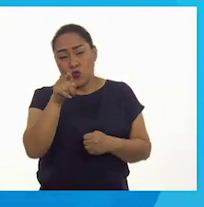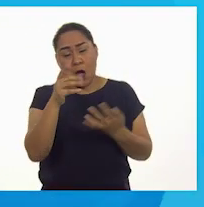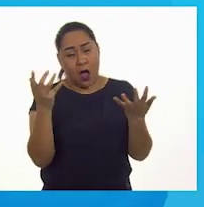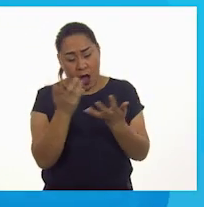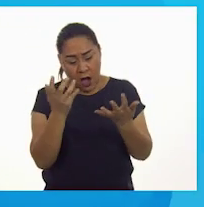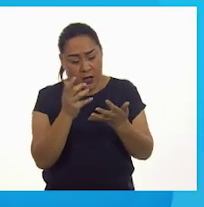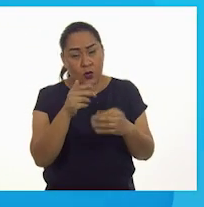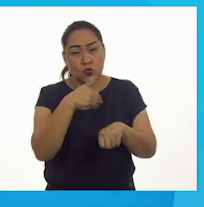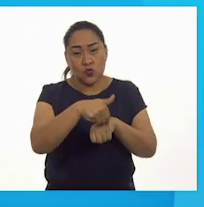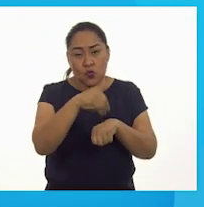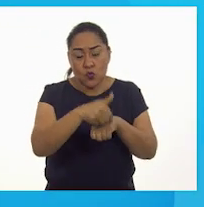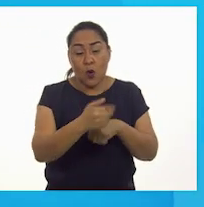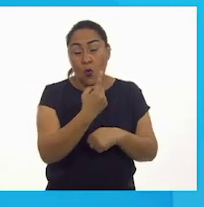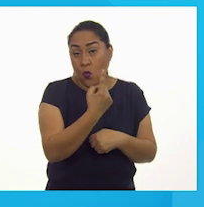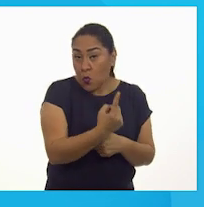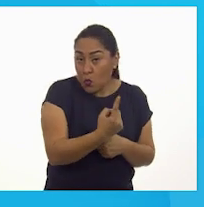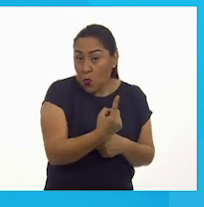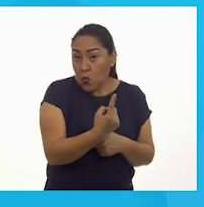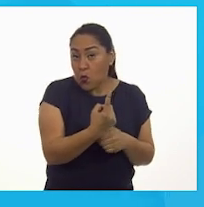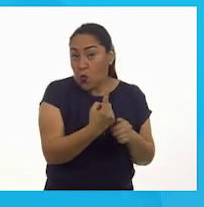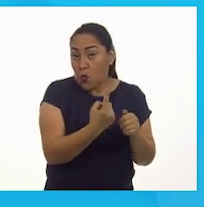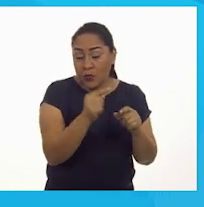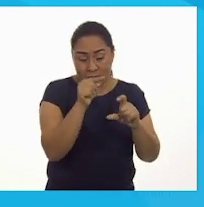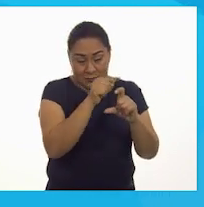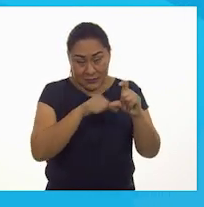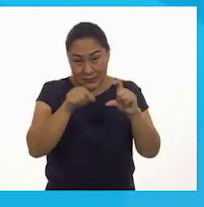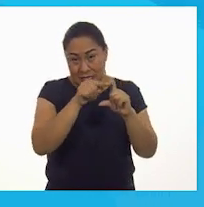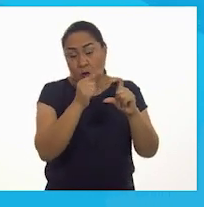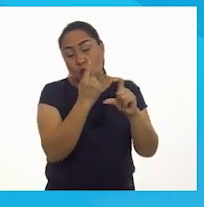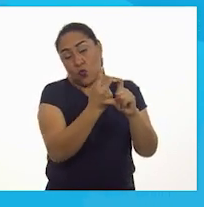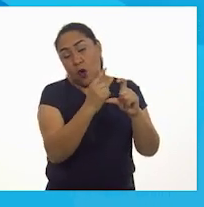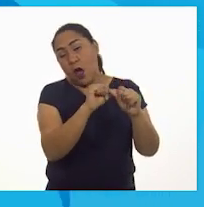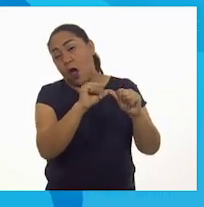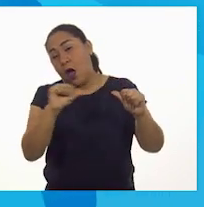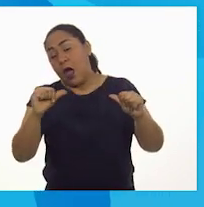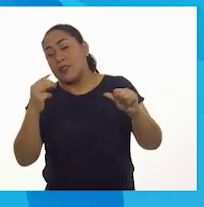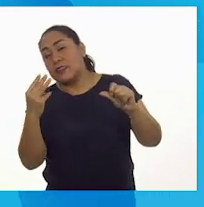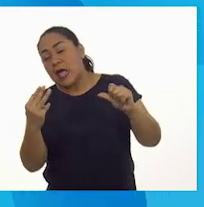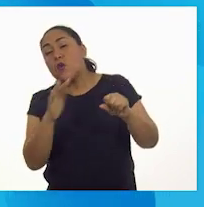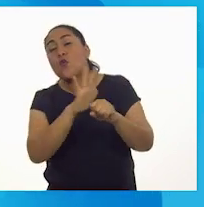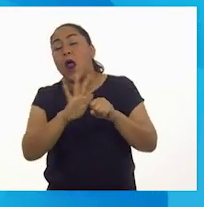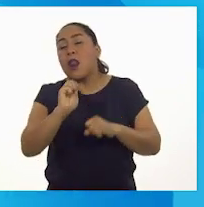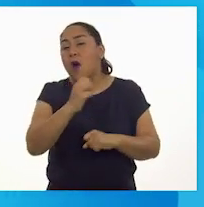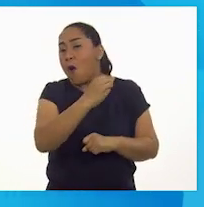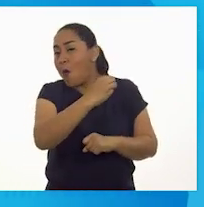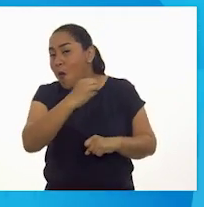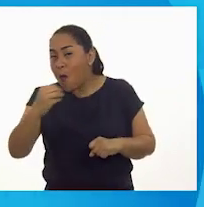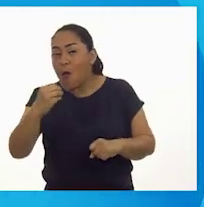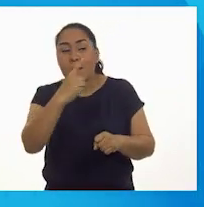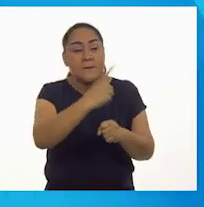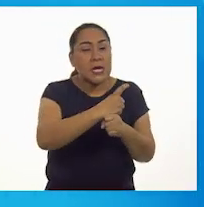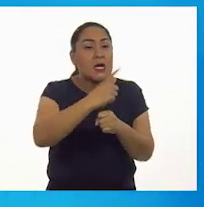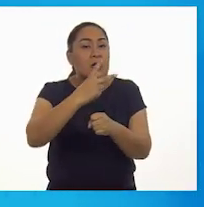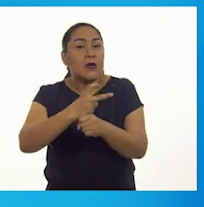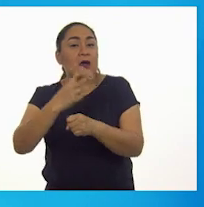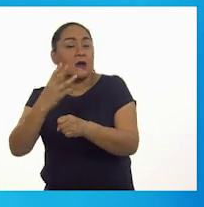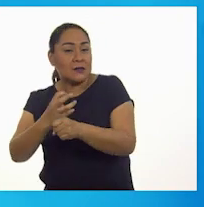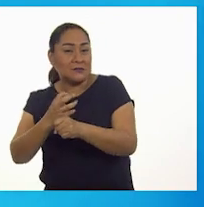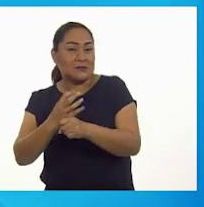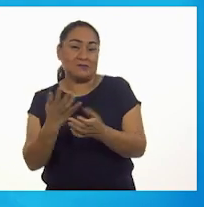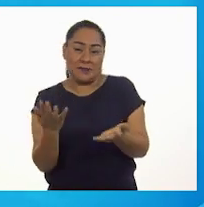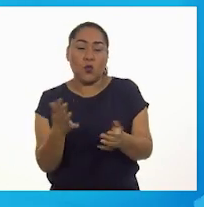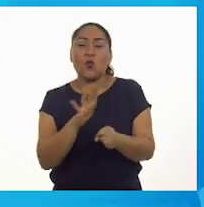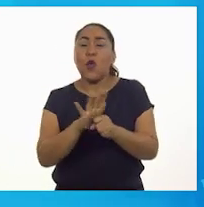círculos los números del uno al tres para indicar el orden de las actividades en cada caso. Muy Y la primera